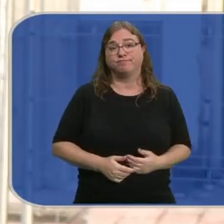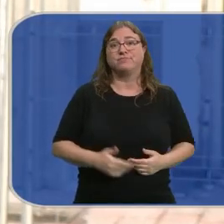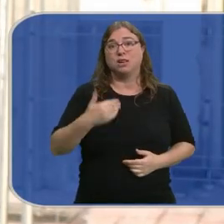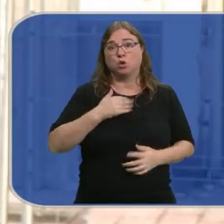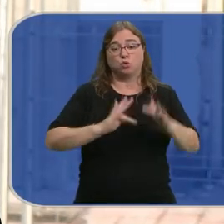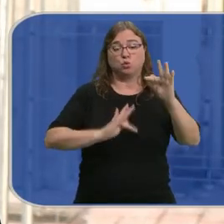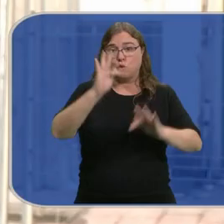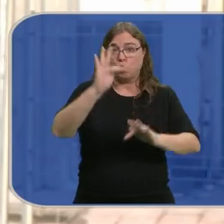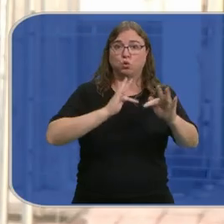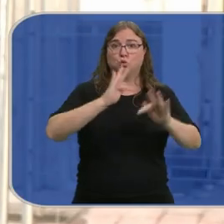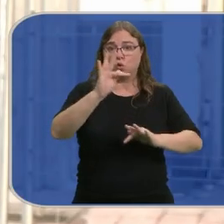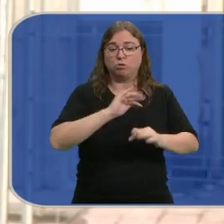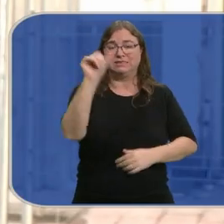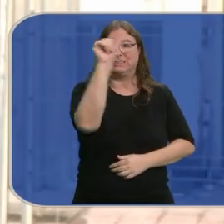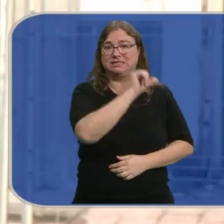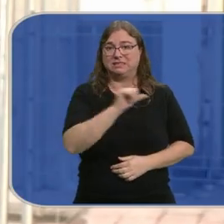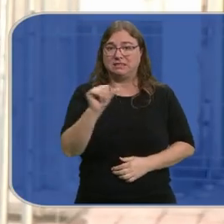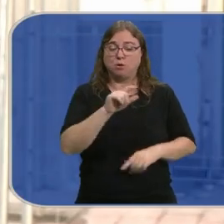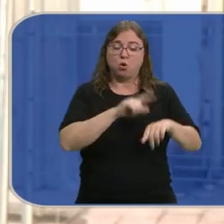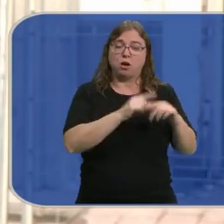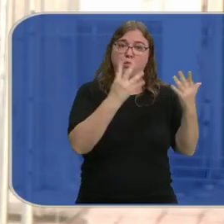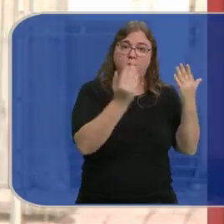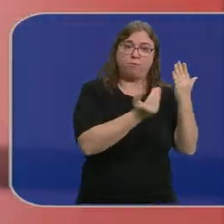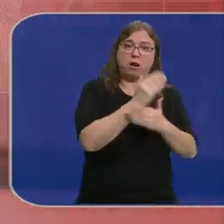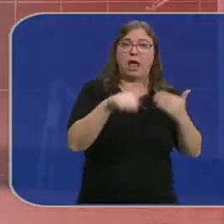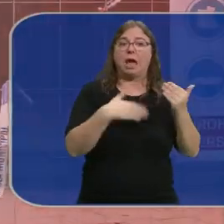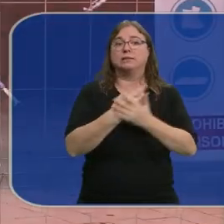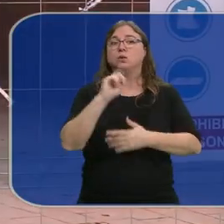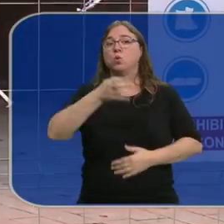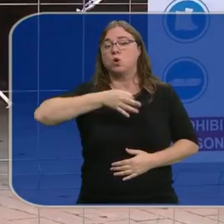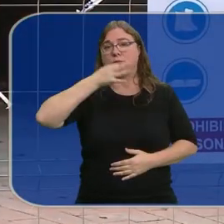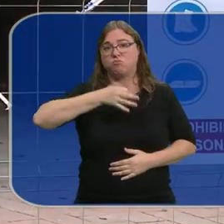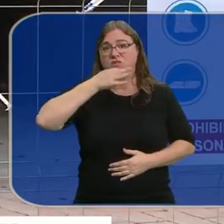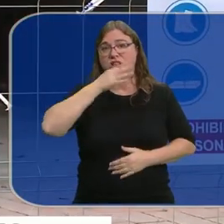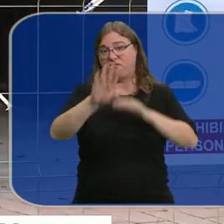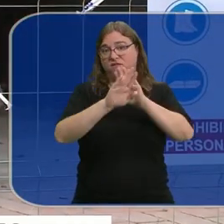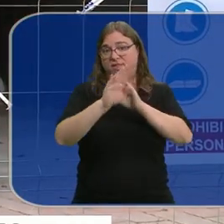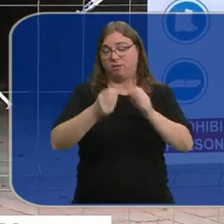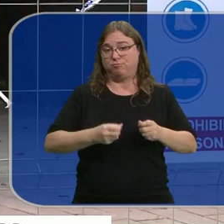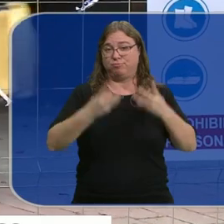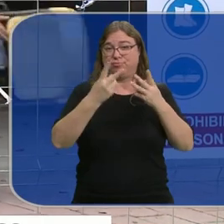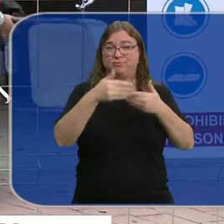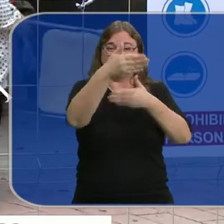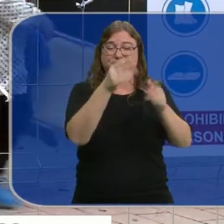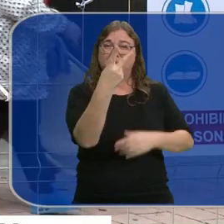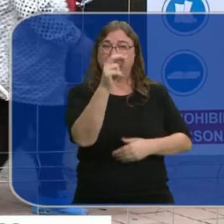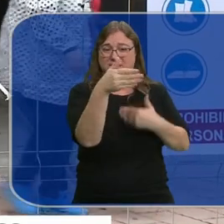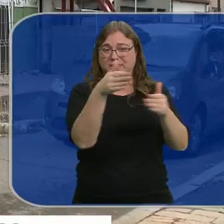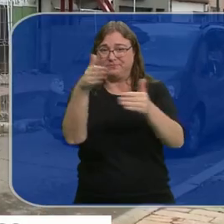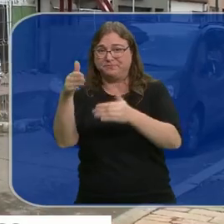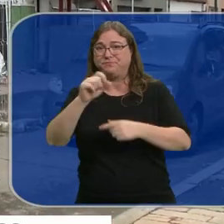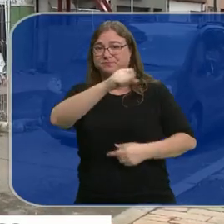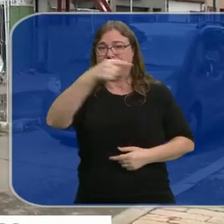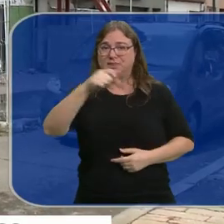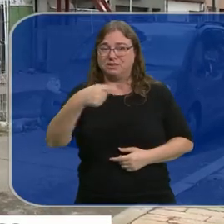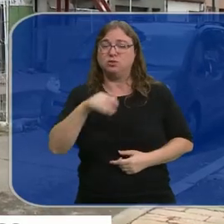Por turnos durante toda esta semana desde las 9 de la mañana hasta la 1 de la tarde los vecinos de las 20 viviendas afectadas